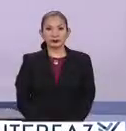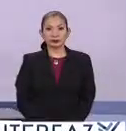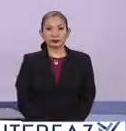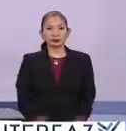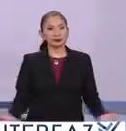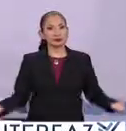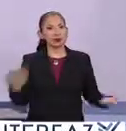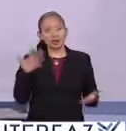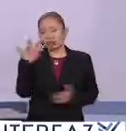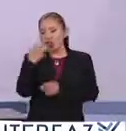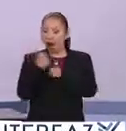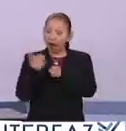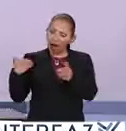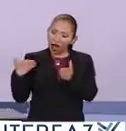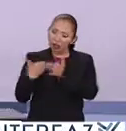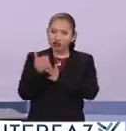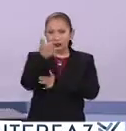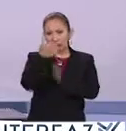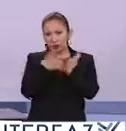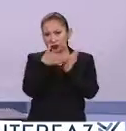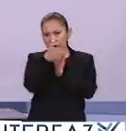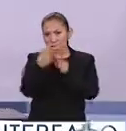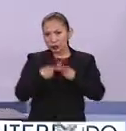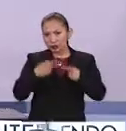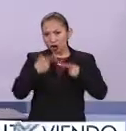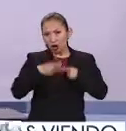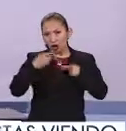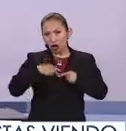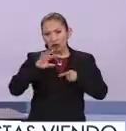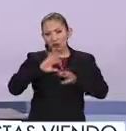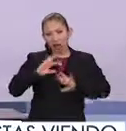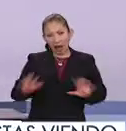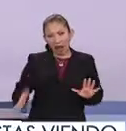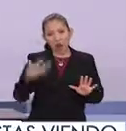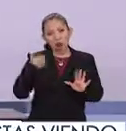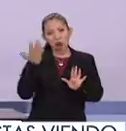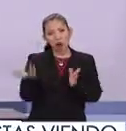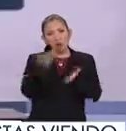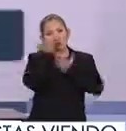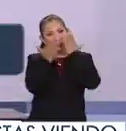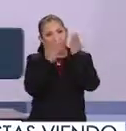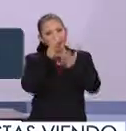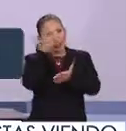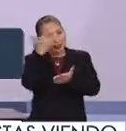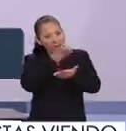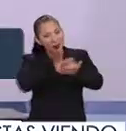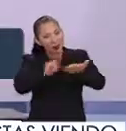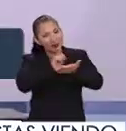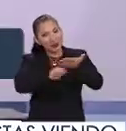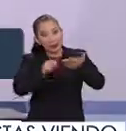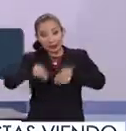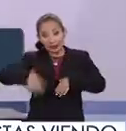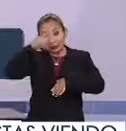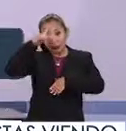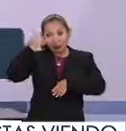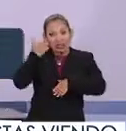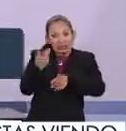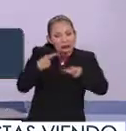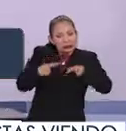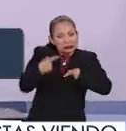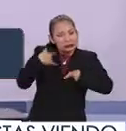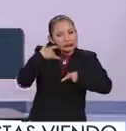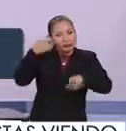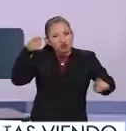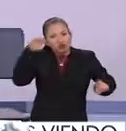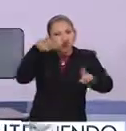En los últimos cinco años, casi seis millones de personas han salido del rezago educativo. Nuestro país planea cerrar el año con la meta